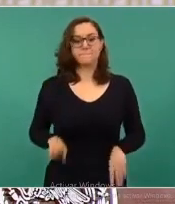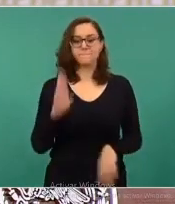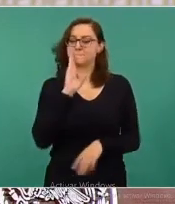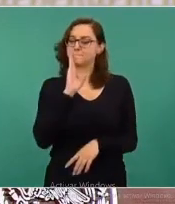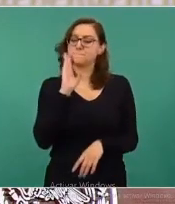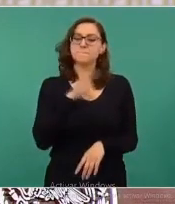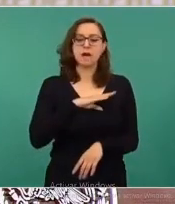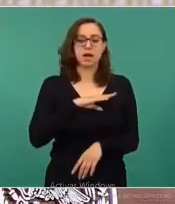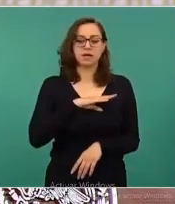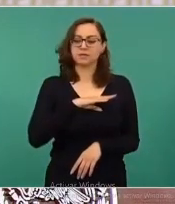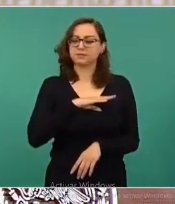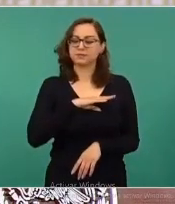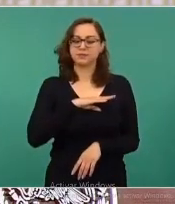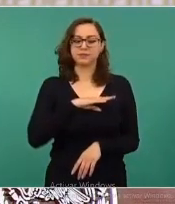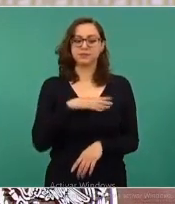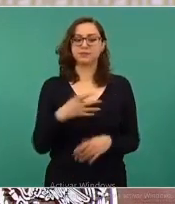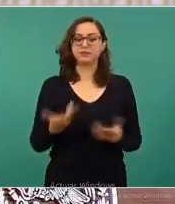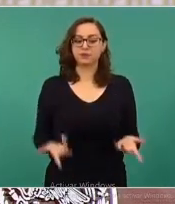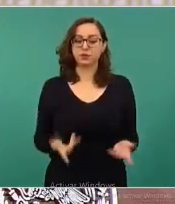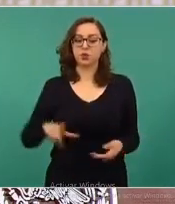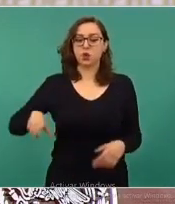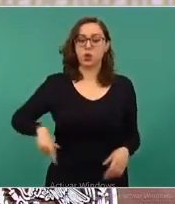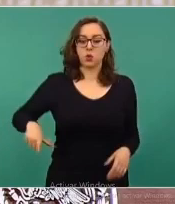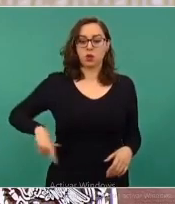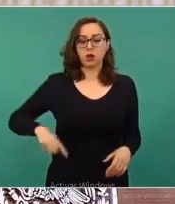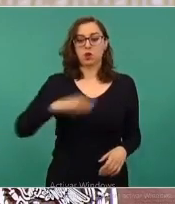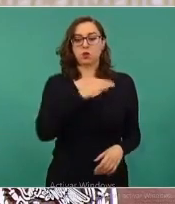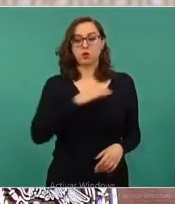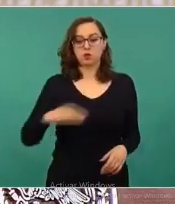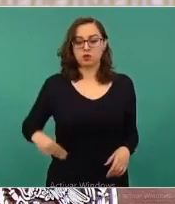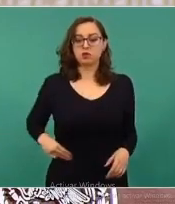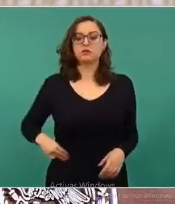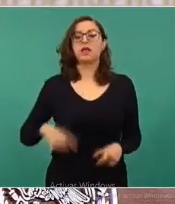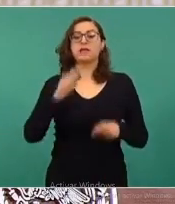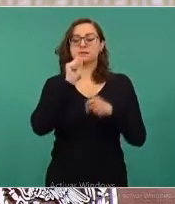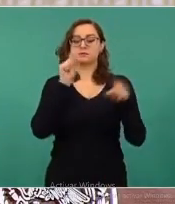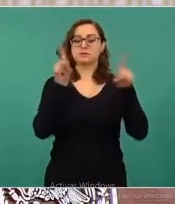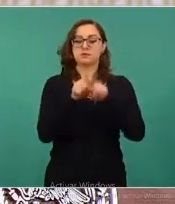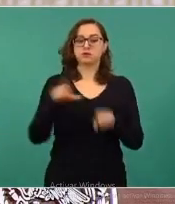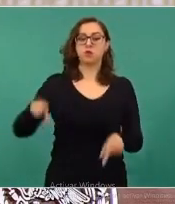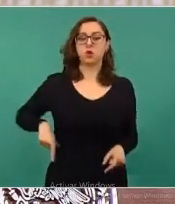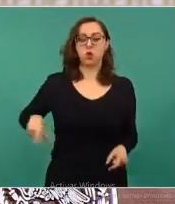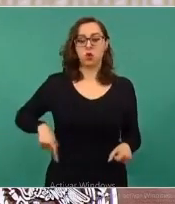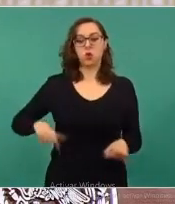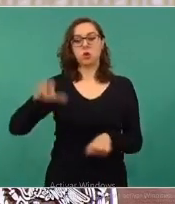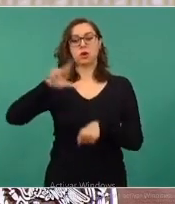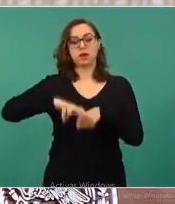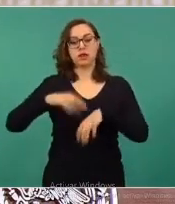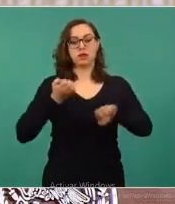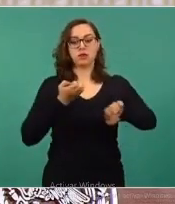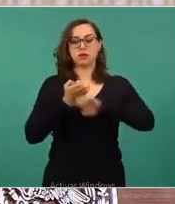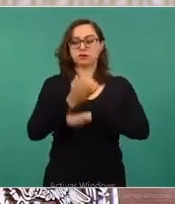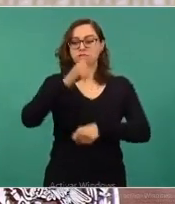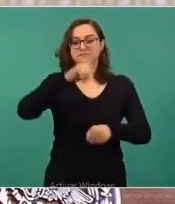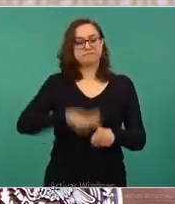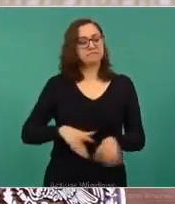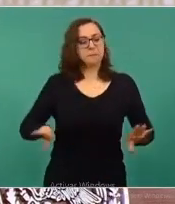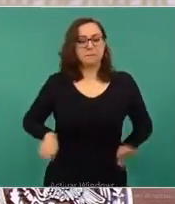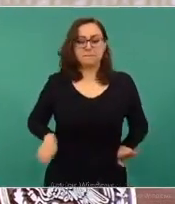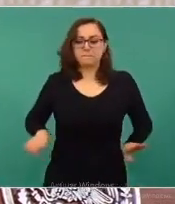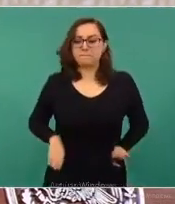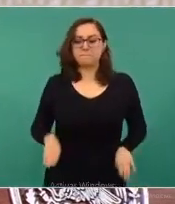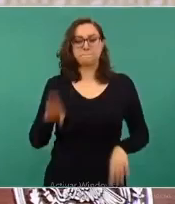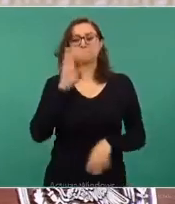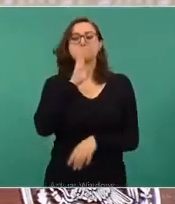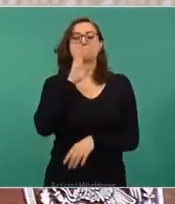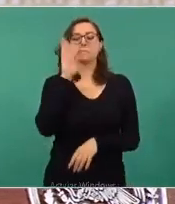momento, gobiernos municipales y el gobierno del estado, y que existe un problema